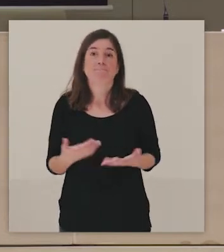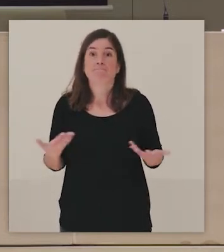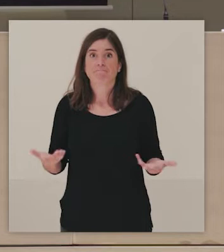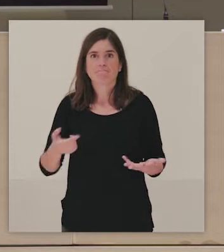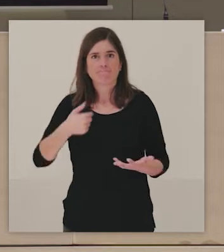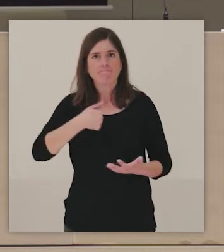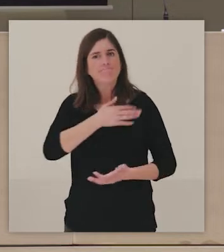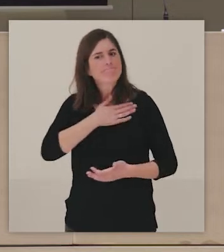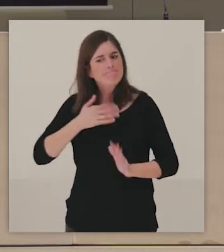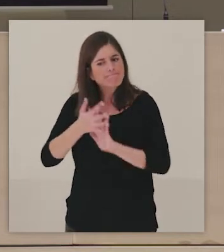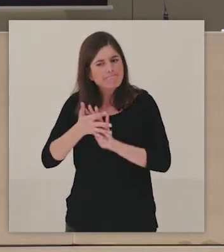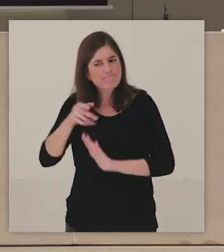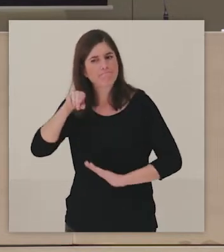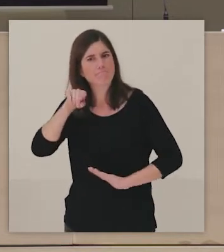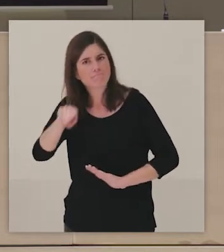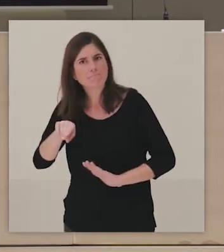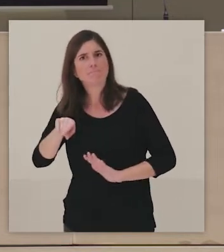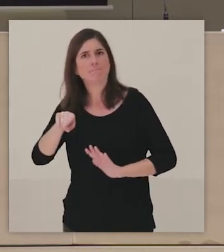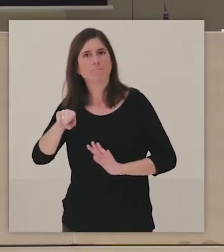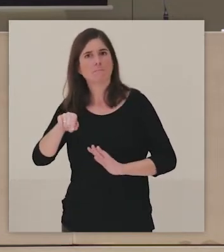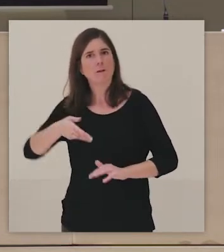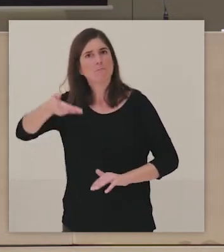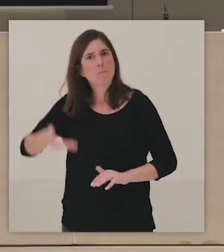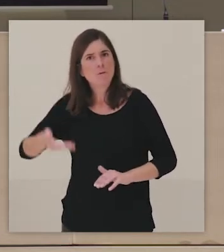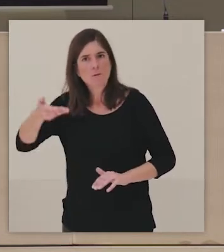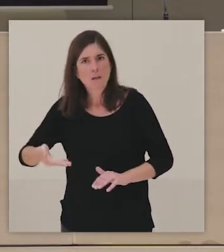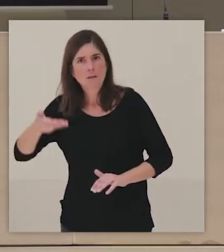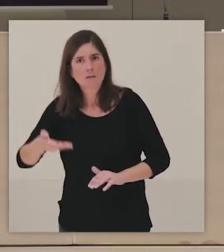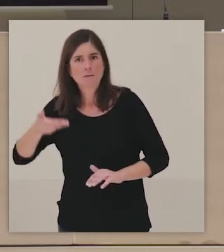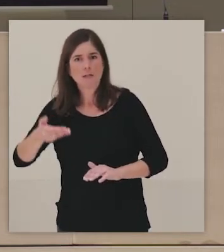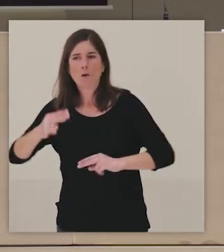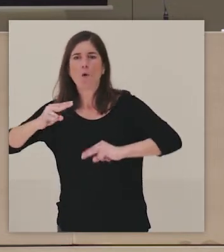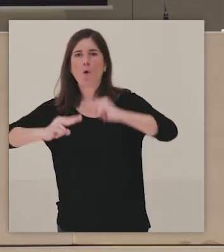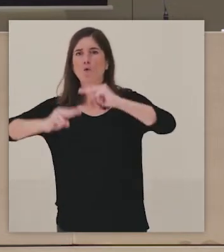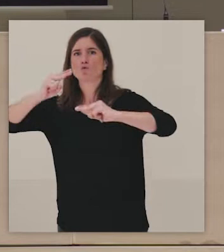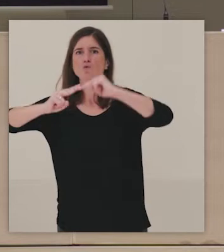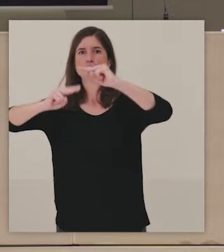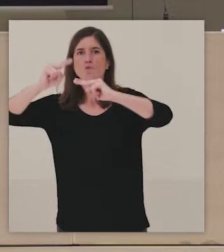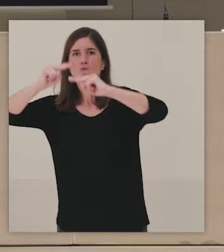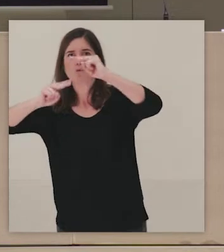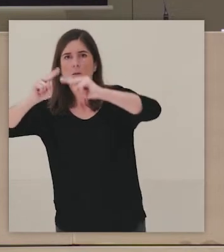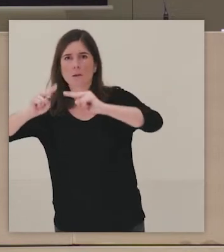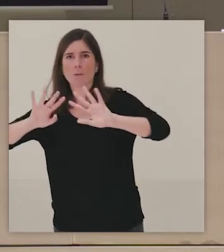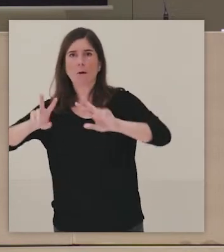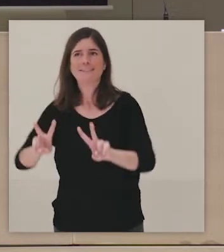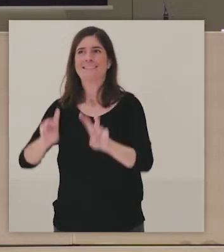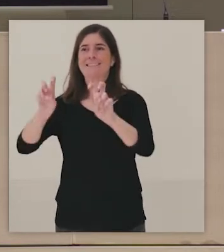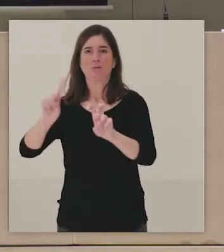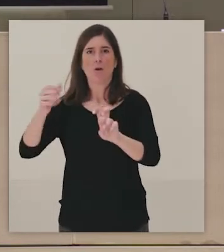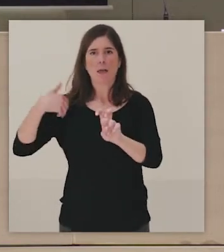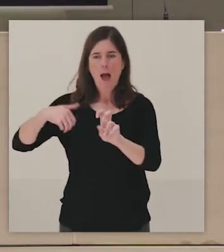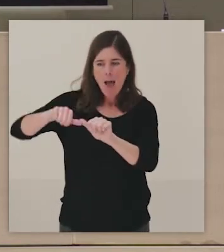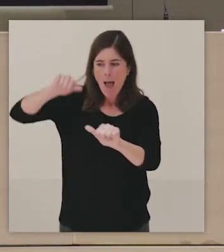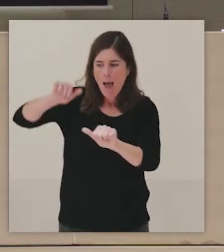importante también insistir en la importancia de construir partiendo de lo ya existente.